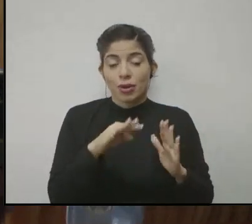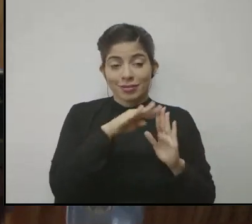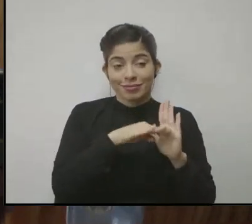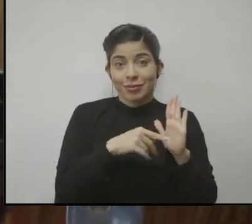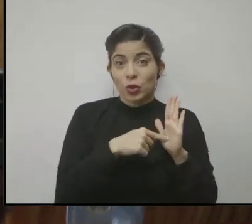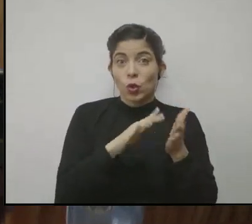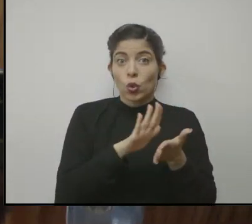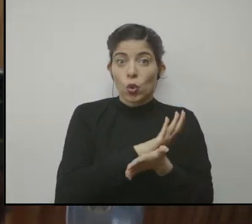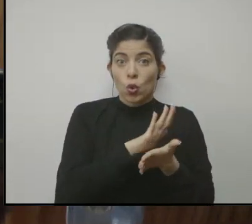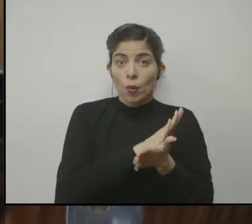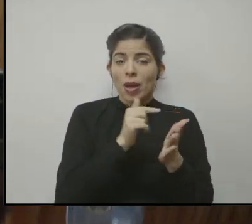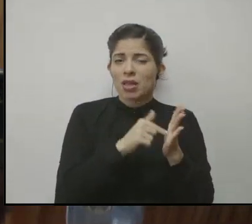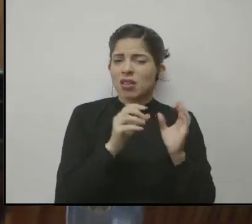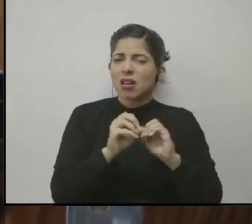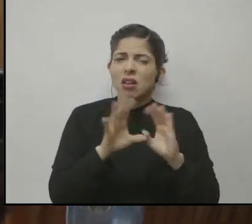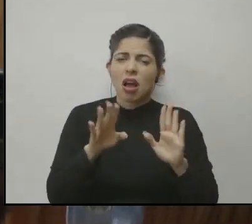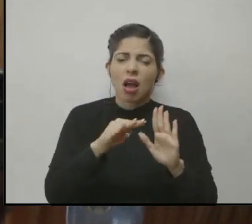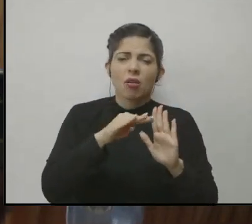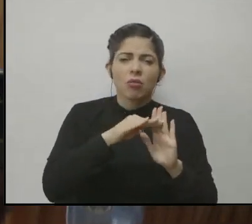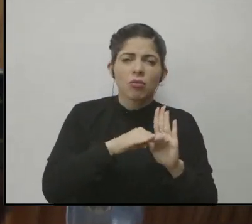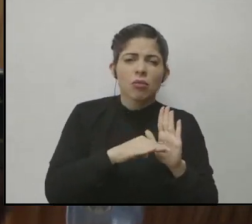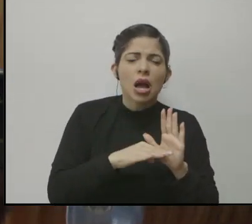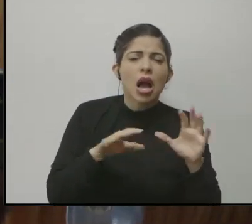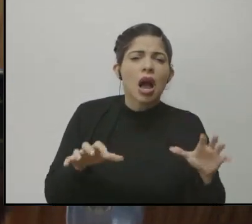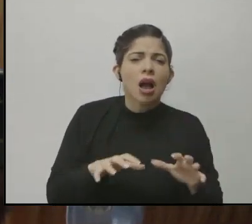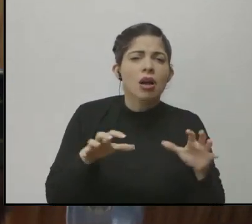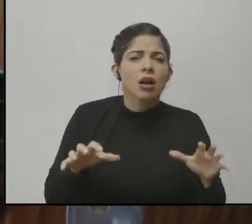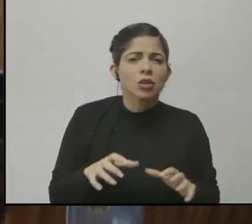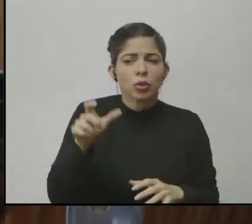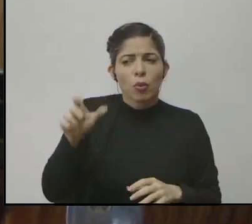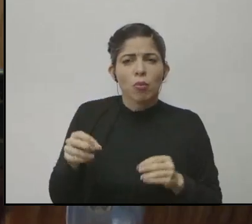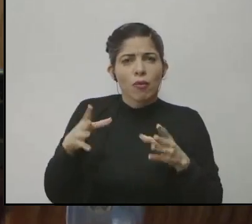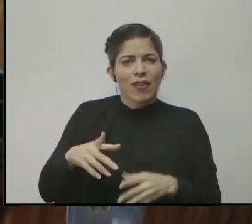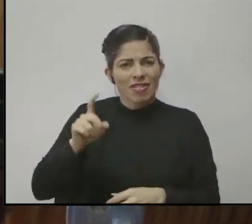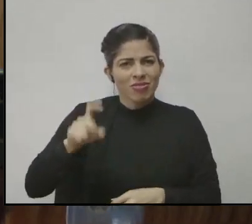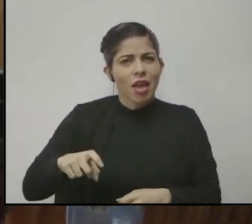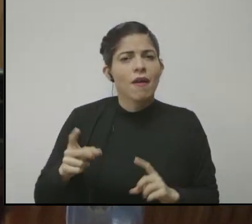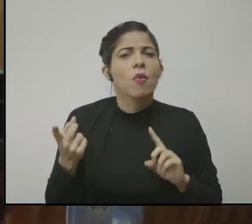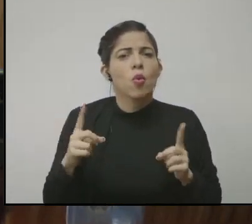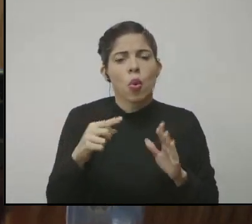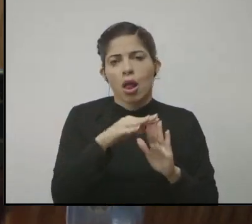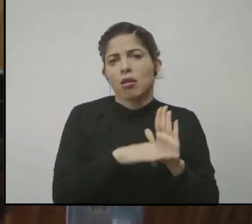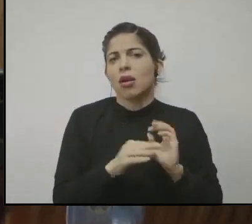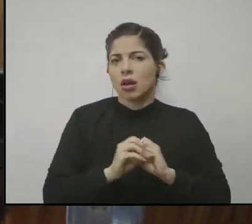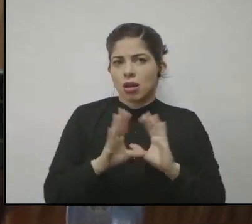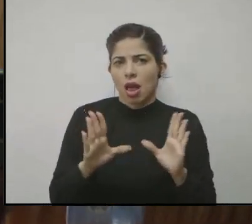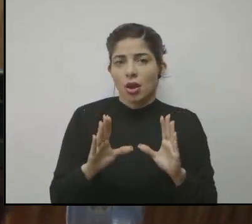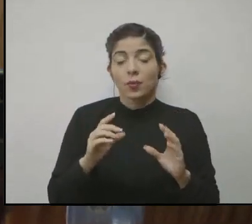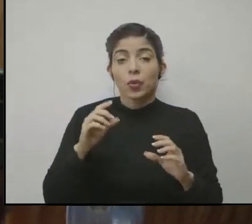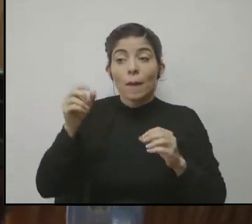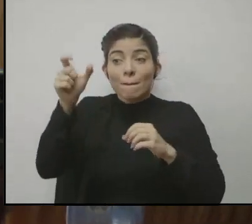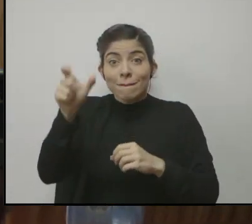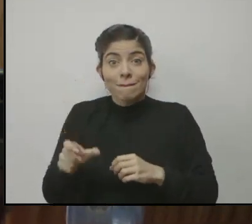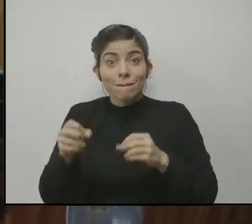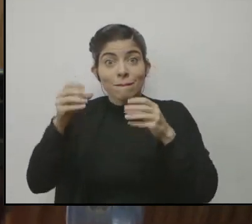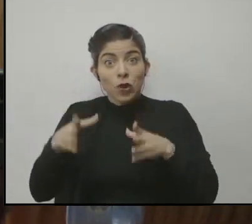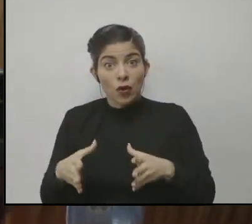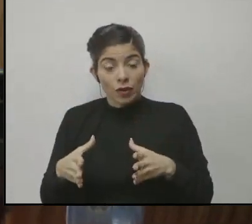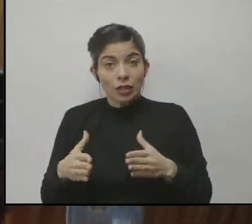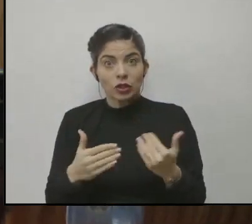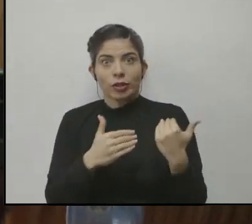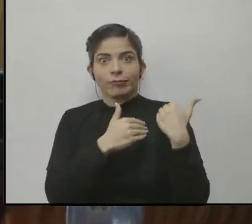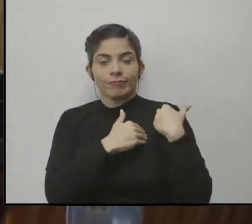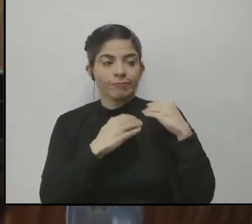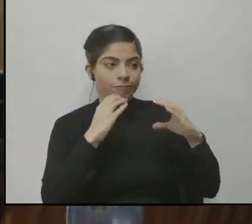a distancia se puntualiza cuáles son las acciones que debe llevar un docente y el tema de la comunicación del docente con